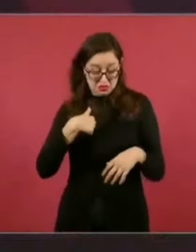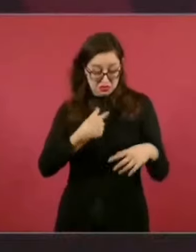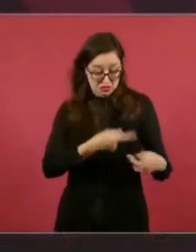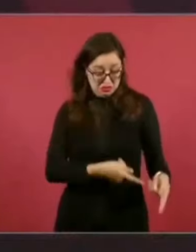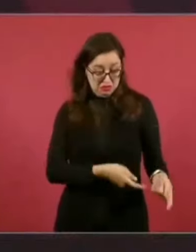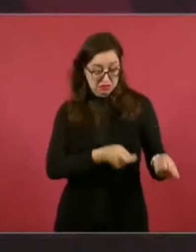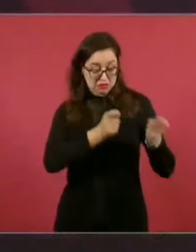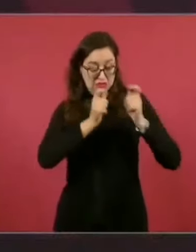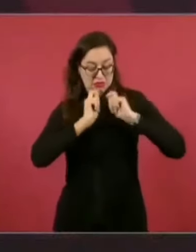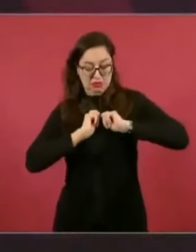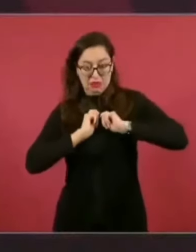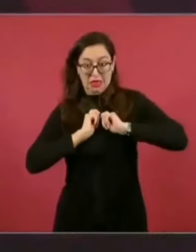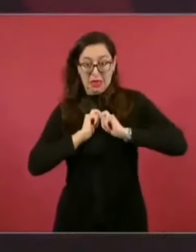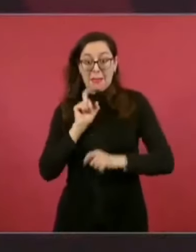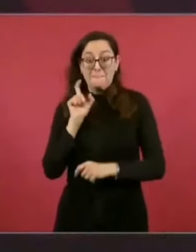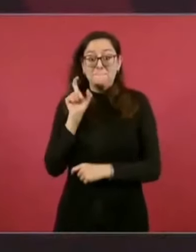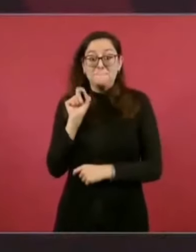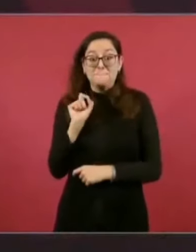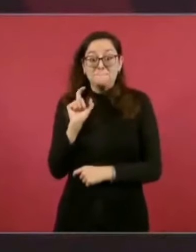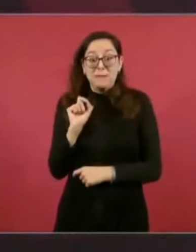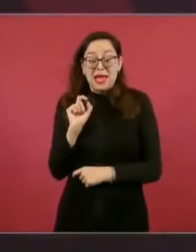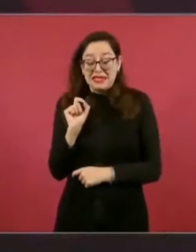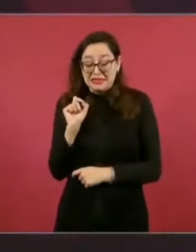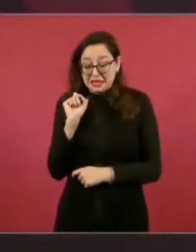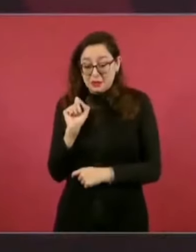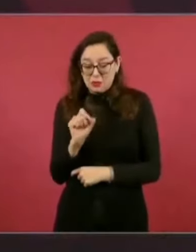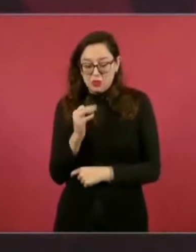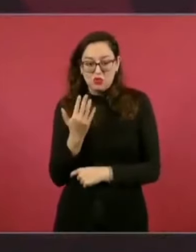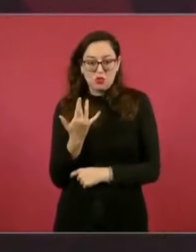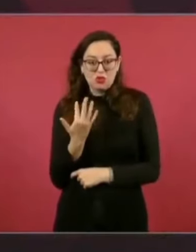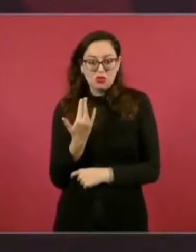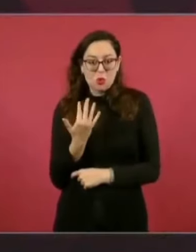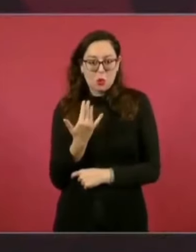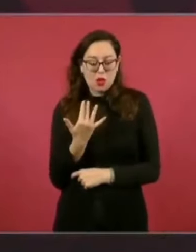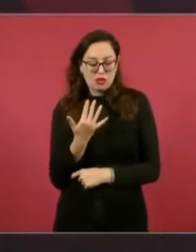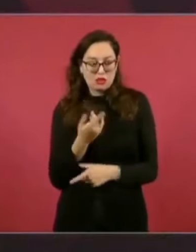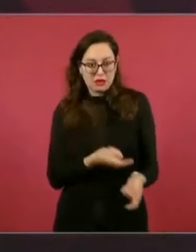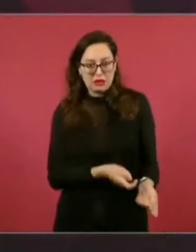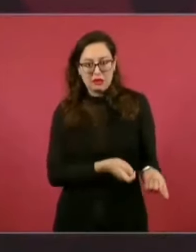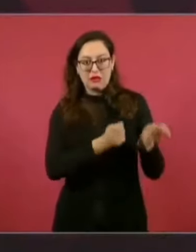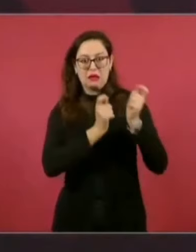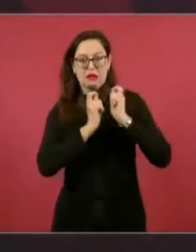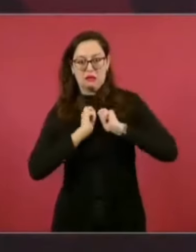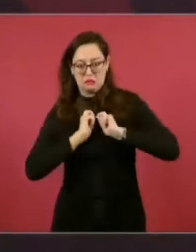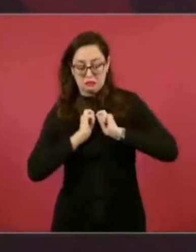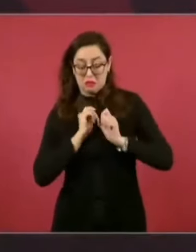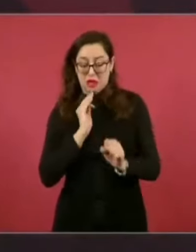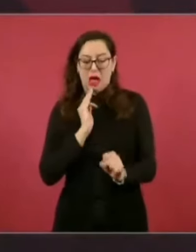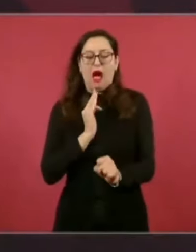20, 50, y lo tenemos abajo, no sé ahorita cómo esté, pero está como en 20.